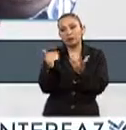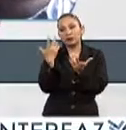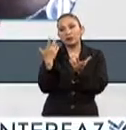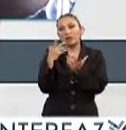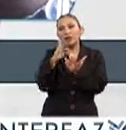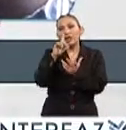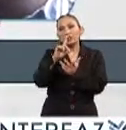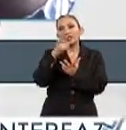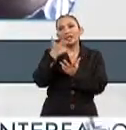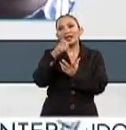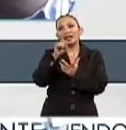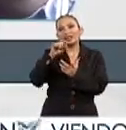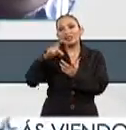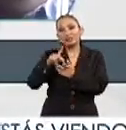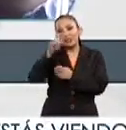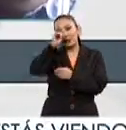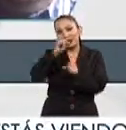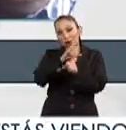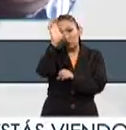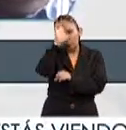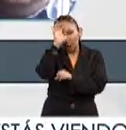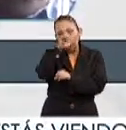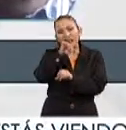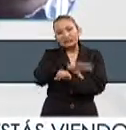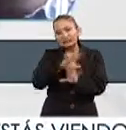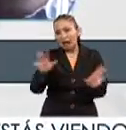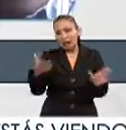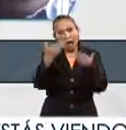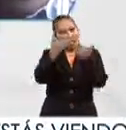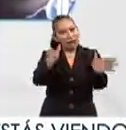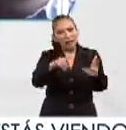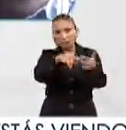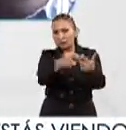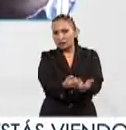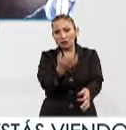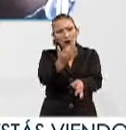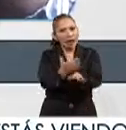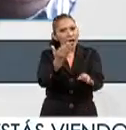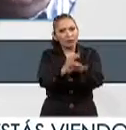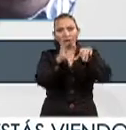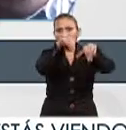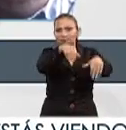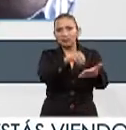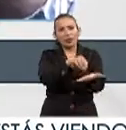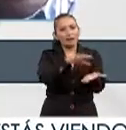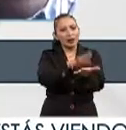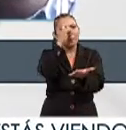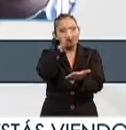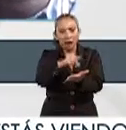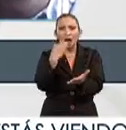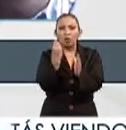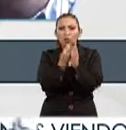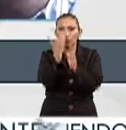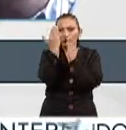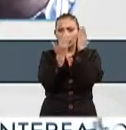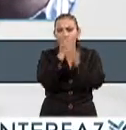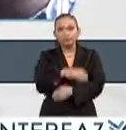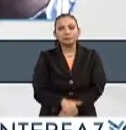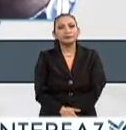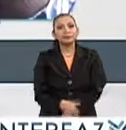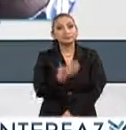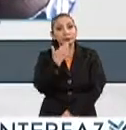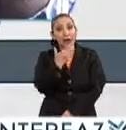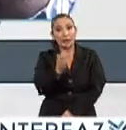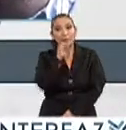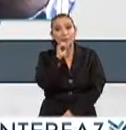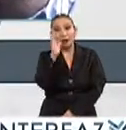la Secretaría de Cultura y creo que ya están abiertos en este momento las inscripciones para poder tomar el curso muy